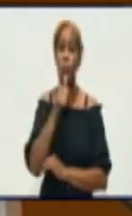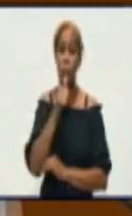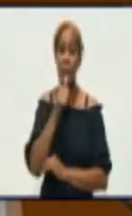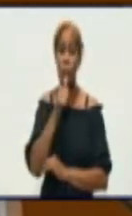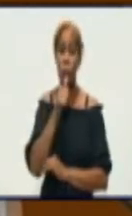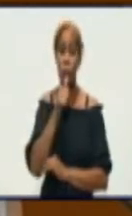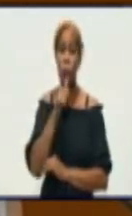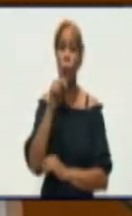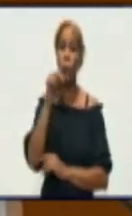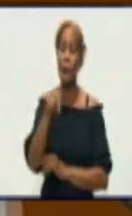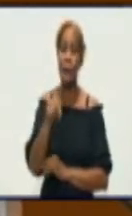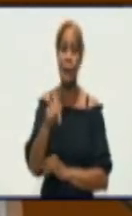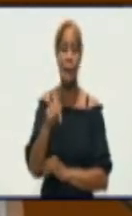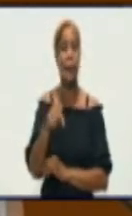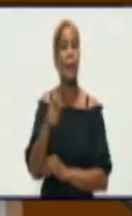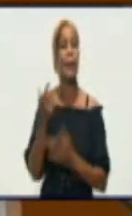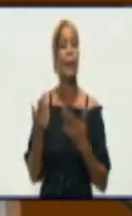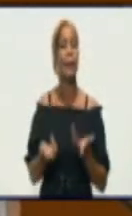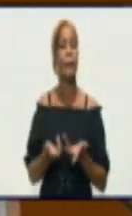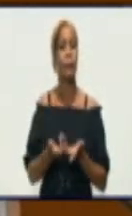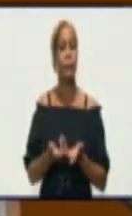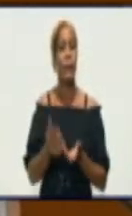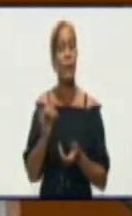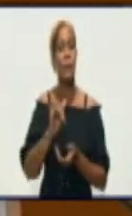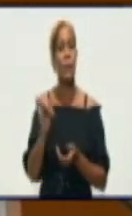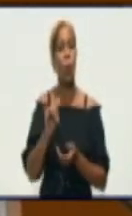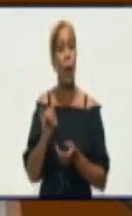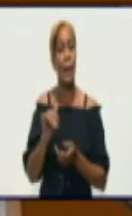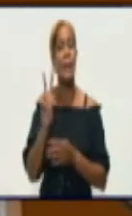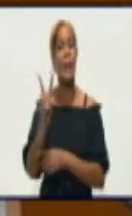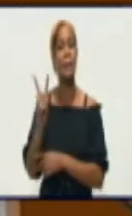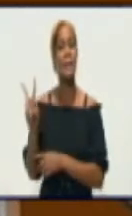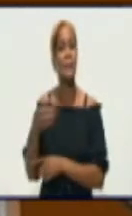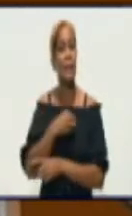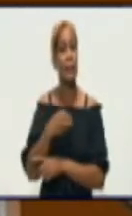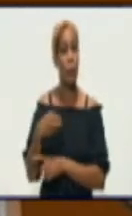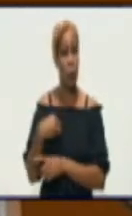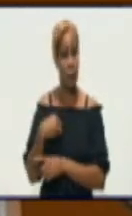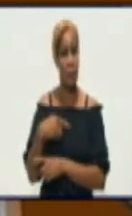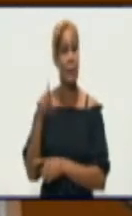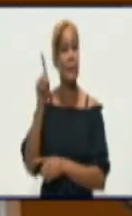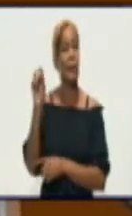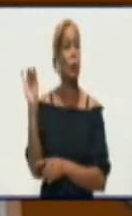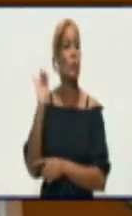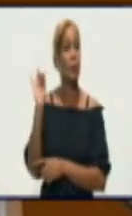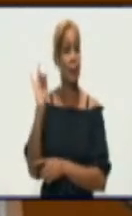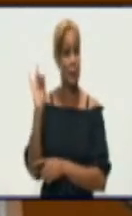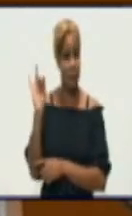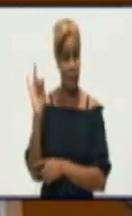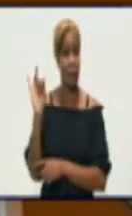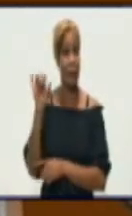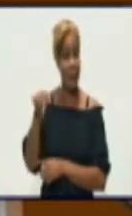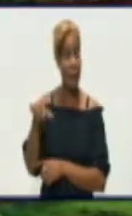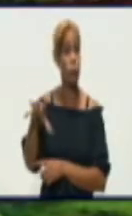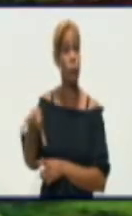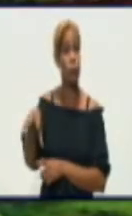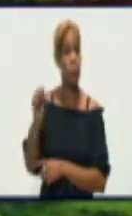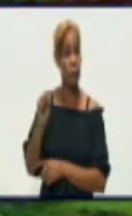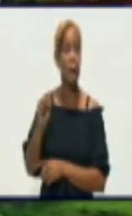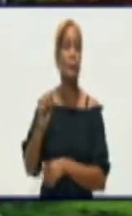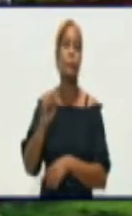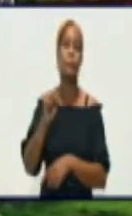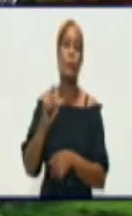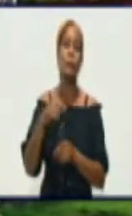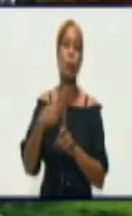763 sujetivos a COVID que levantó la pesquisa, de ellos 257 son sospechosos. Doctora, como usted